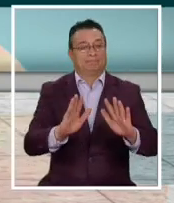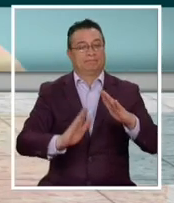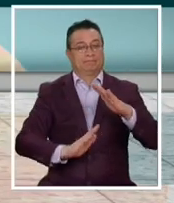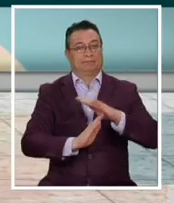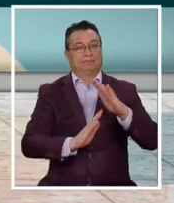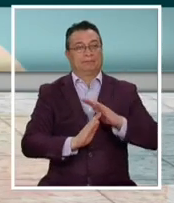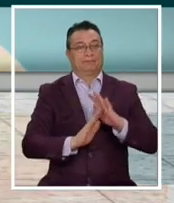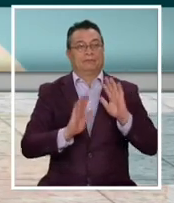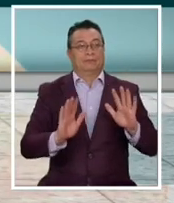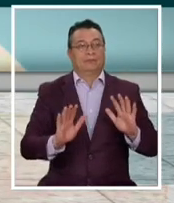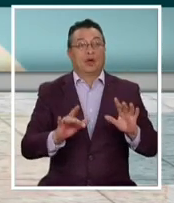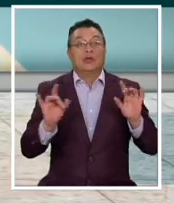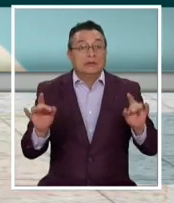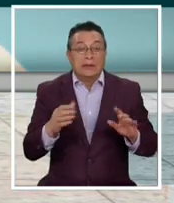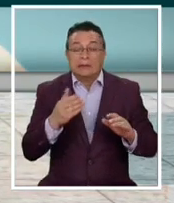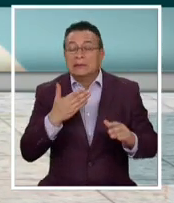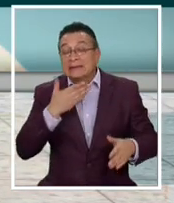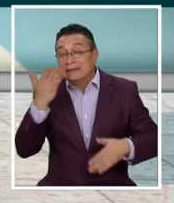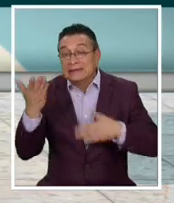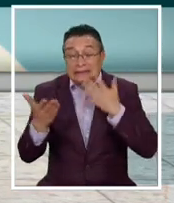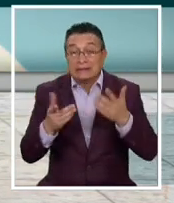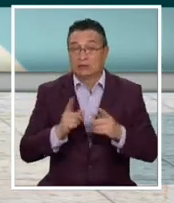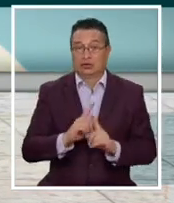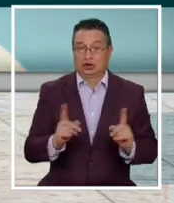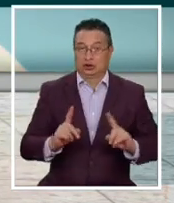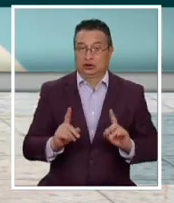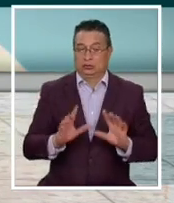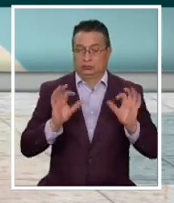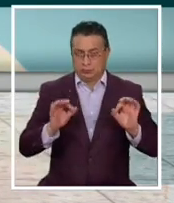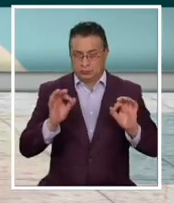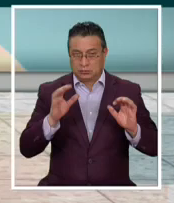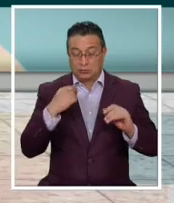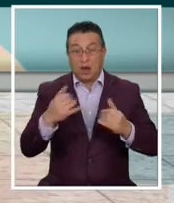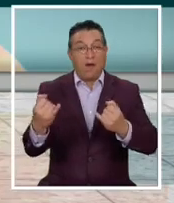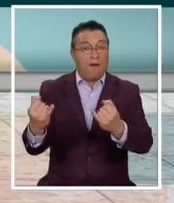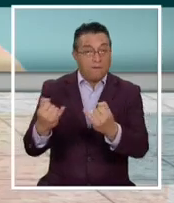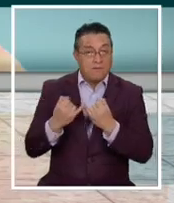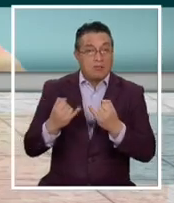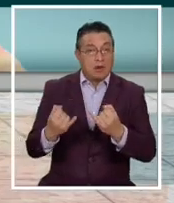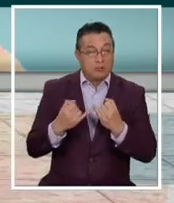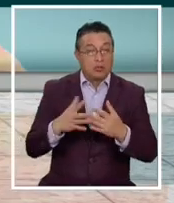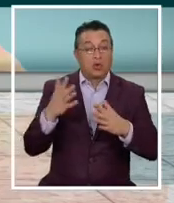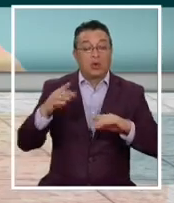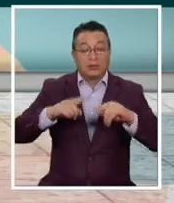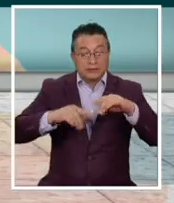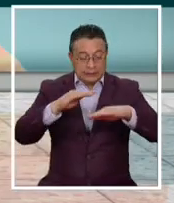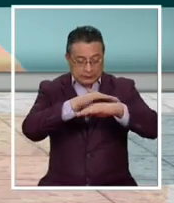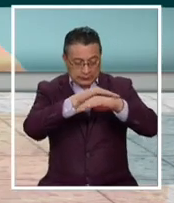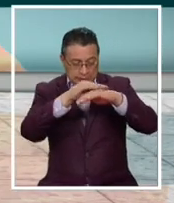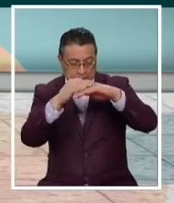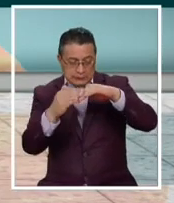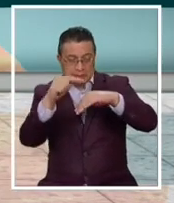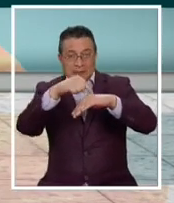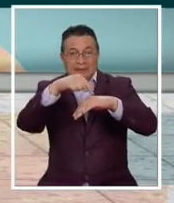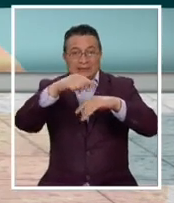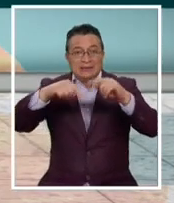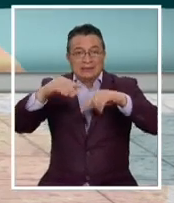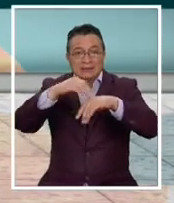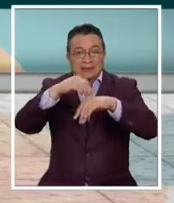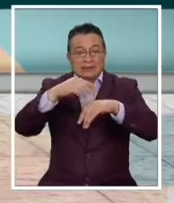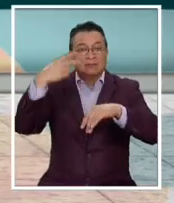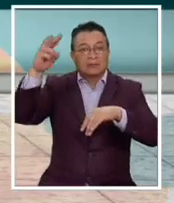Y, por supuesto, nada puede ser al azar, porque Ingenuity podrá entregarnos antecedentes inéditos de la superficie marciana, pero además